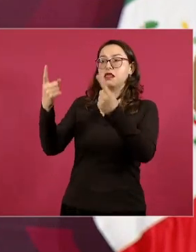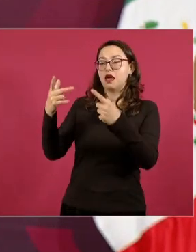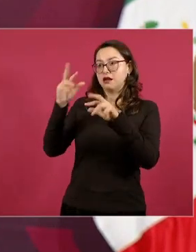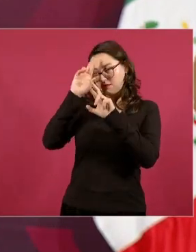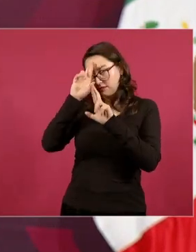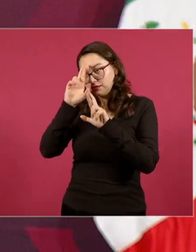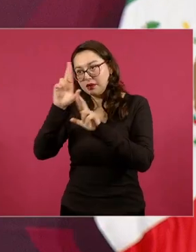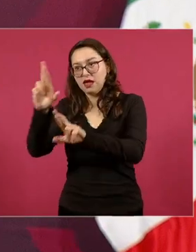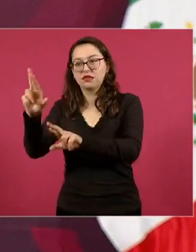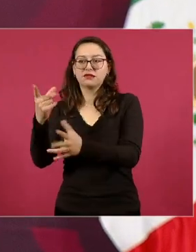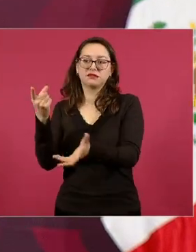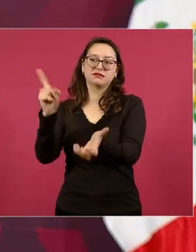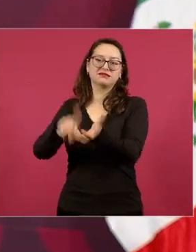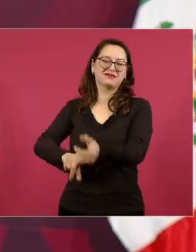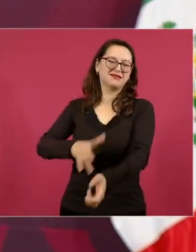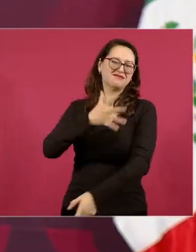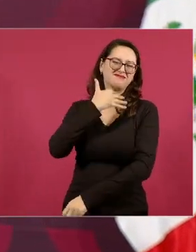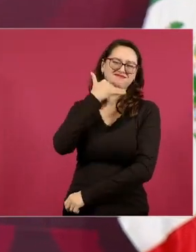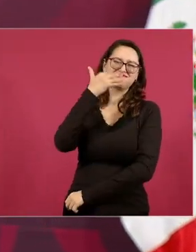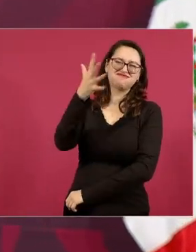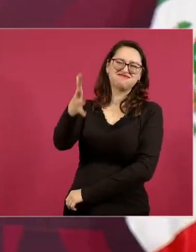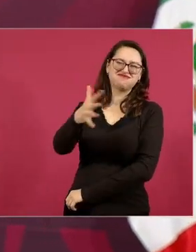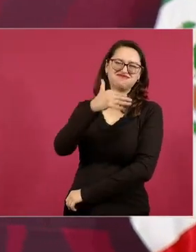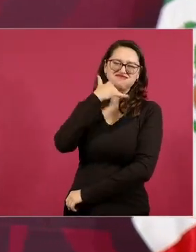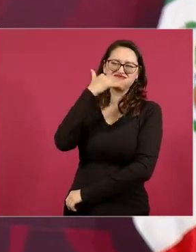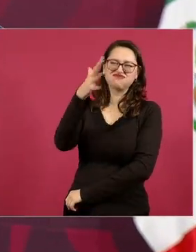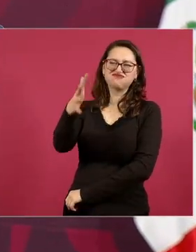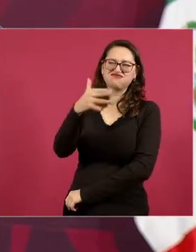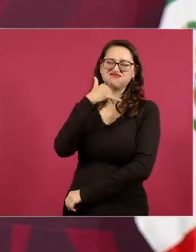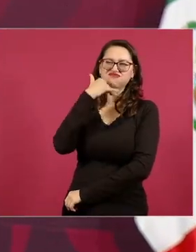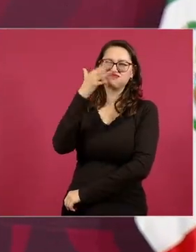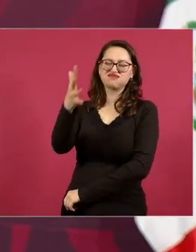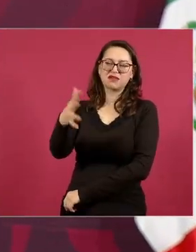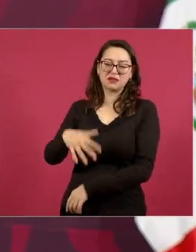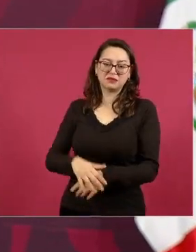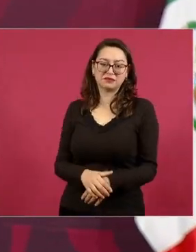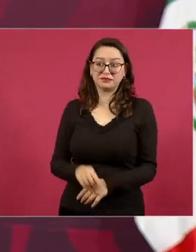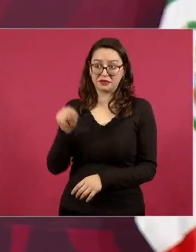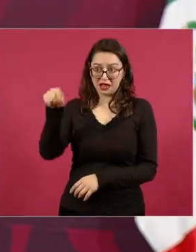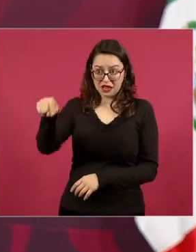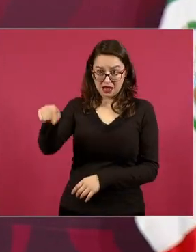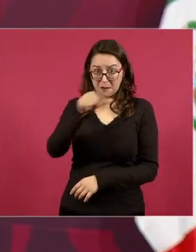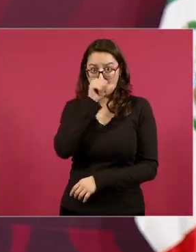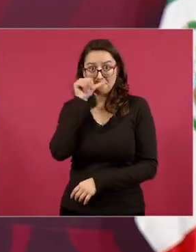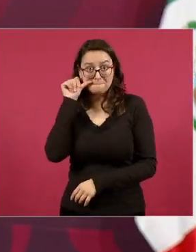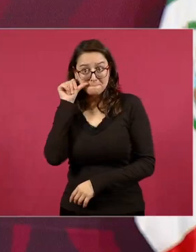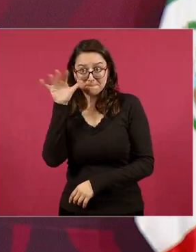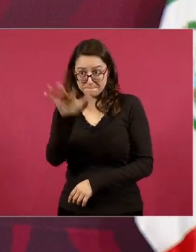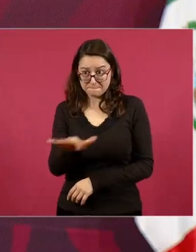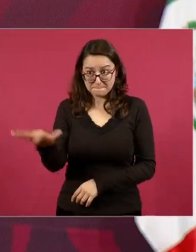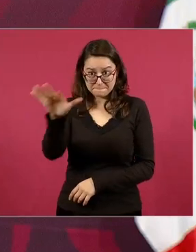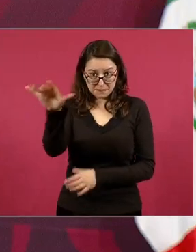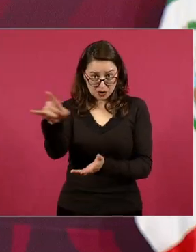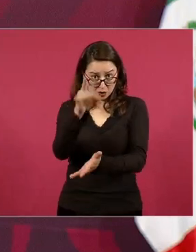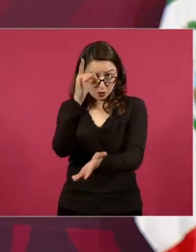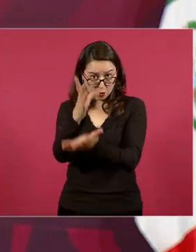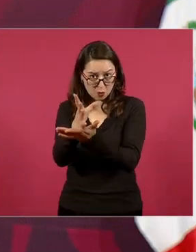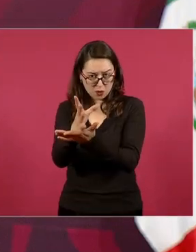y es un modelo que no es nada más unos cuantos ya hablamos son millones